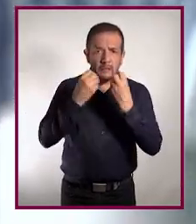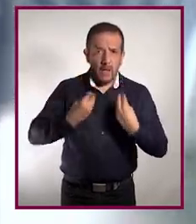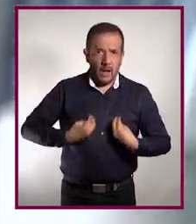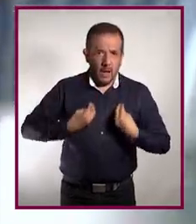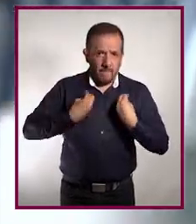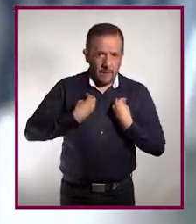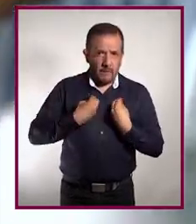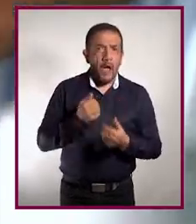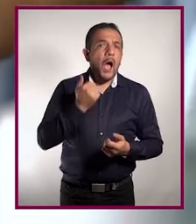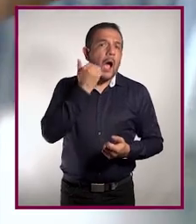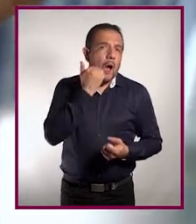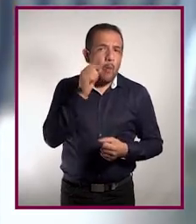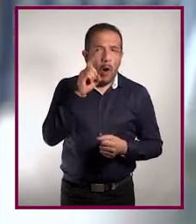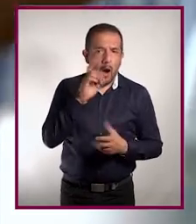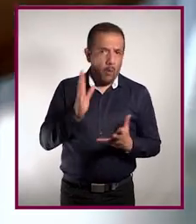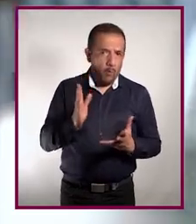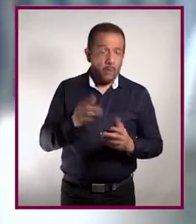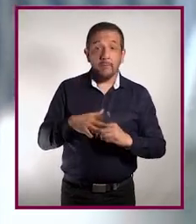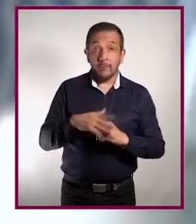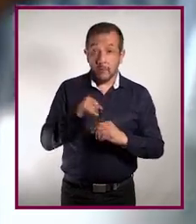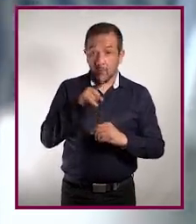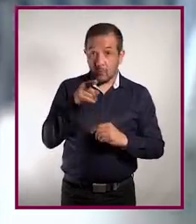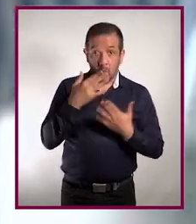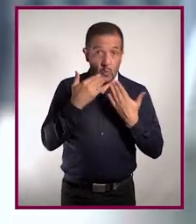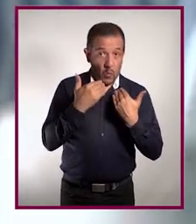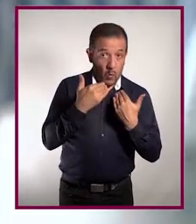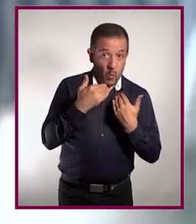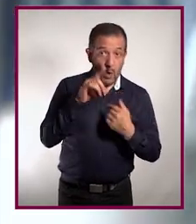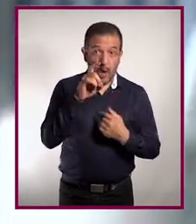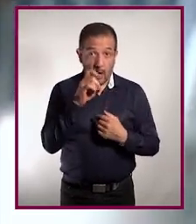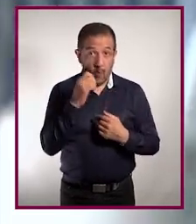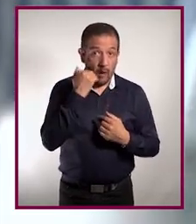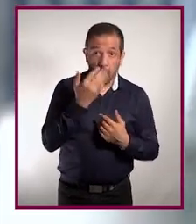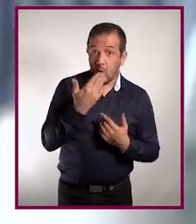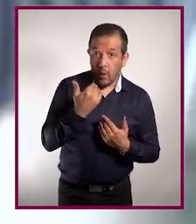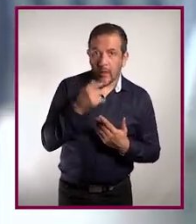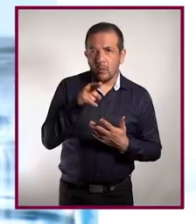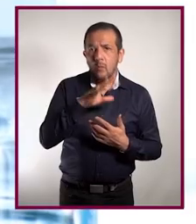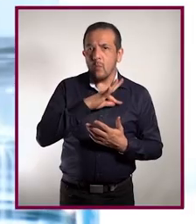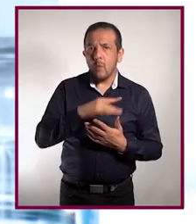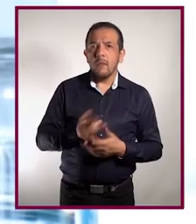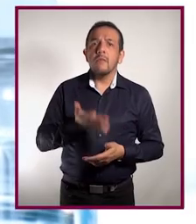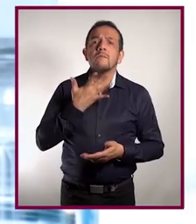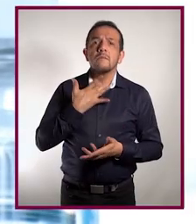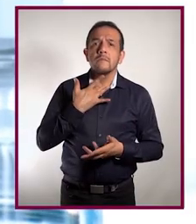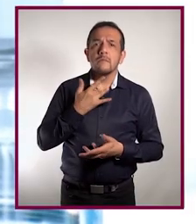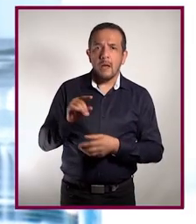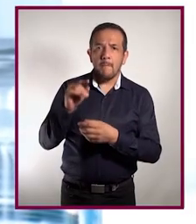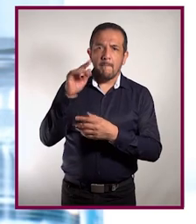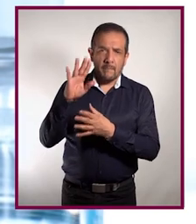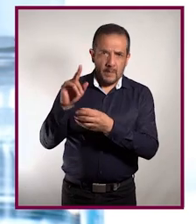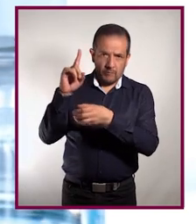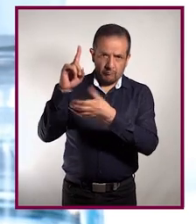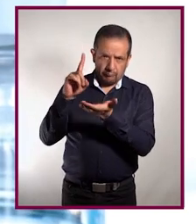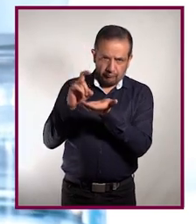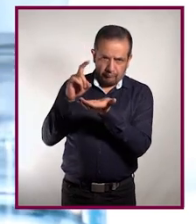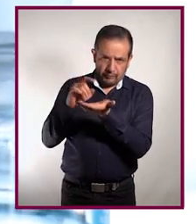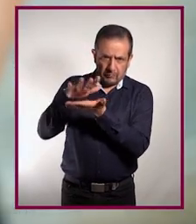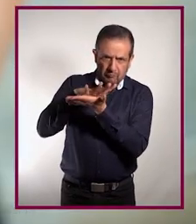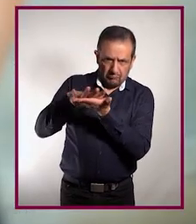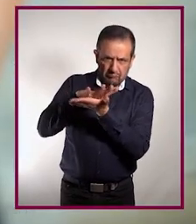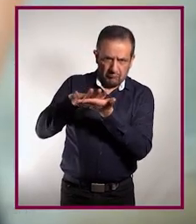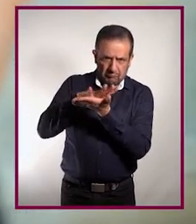lavado de manos con agua y jabón. En caso de no tener acceso a estos elementos, el gel antibacterial es un buen